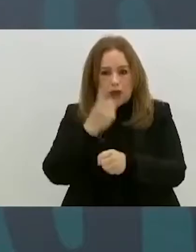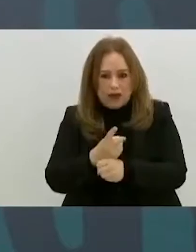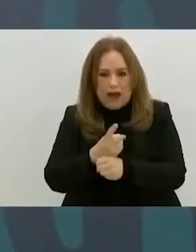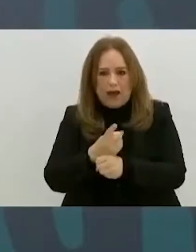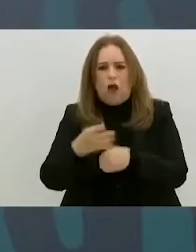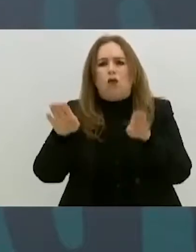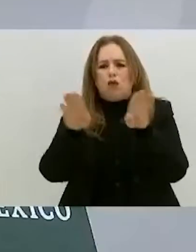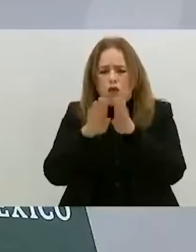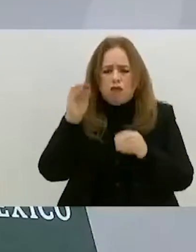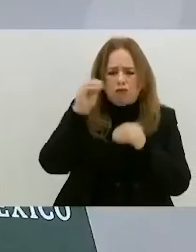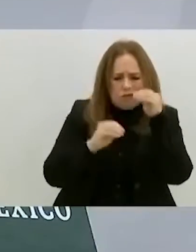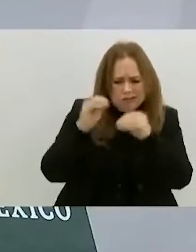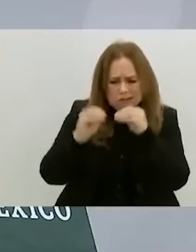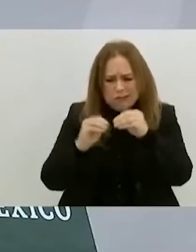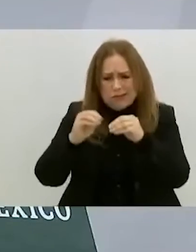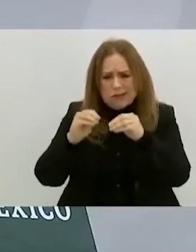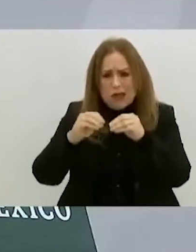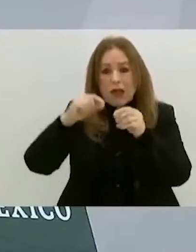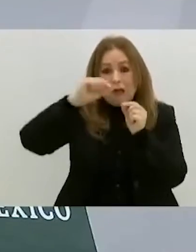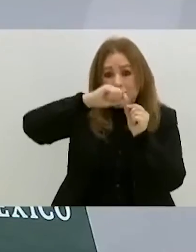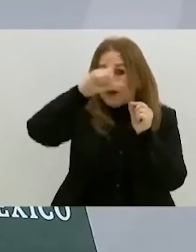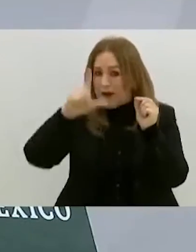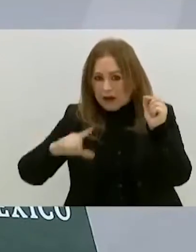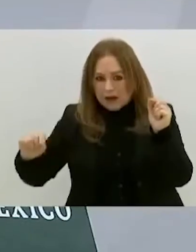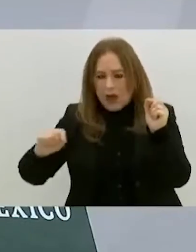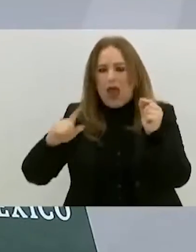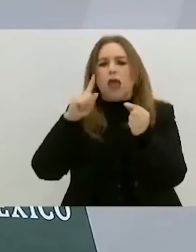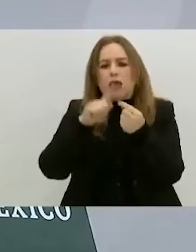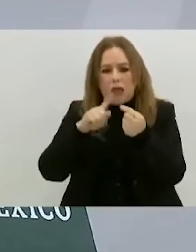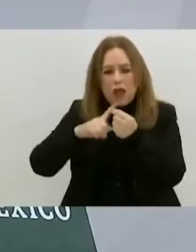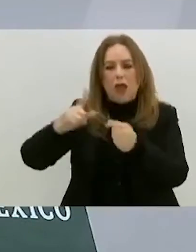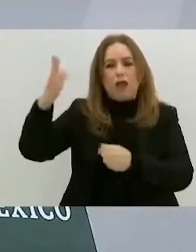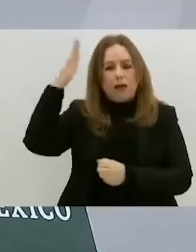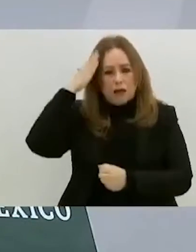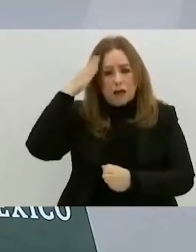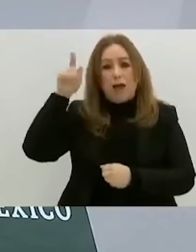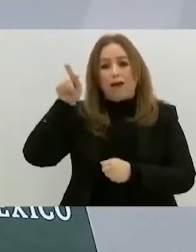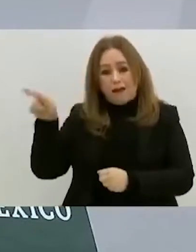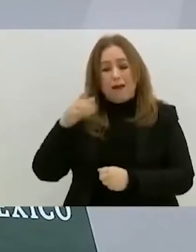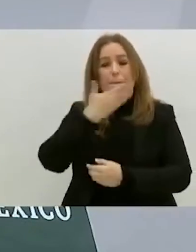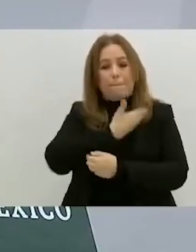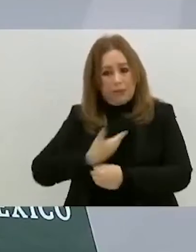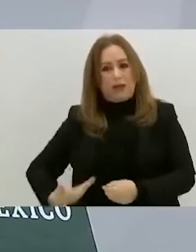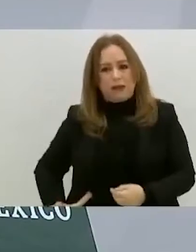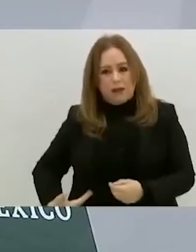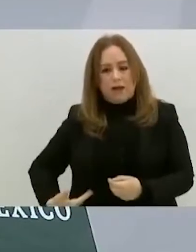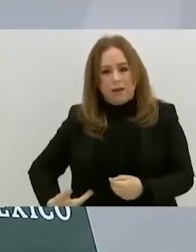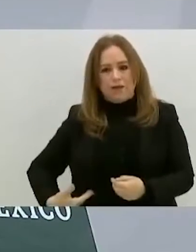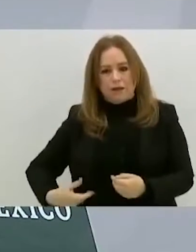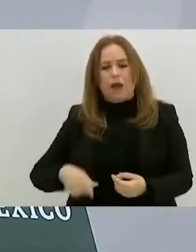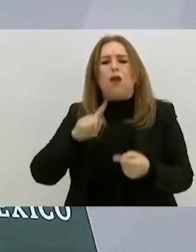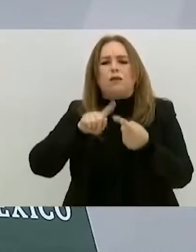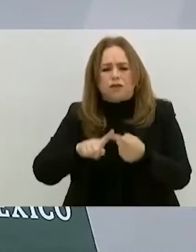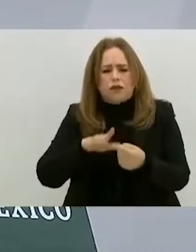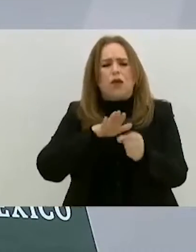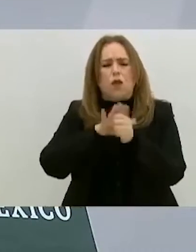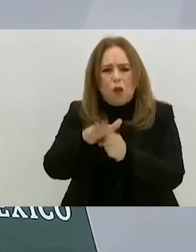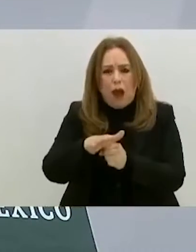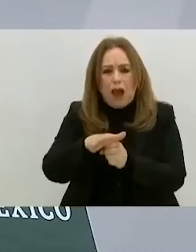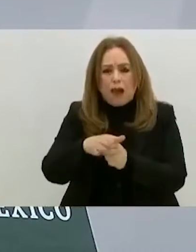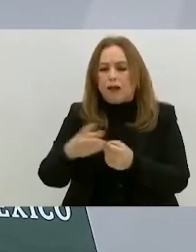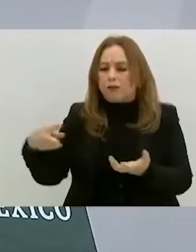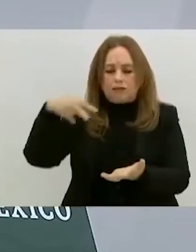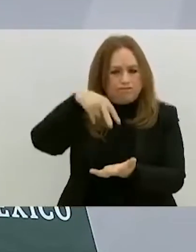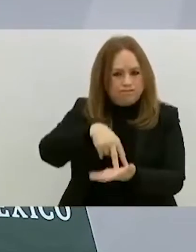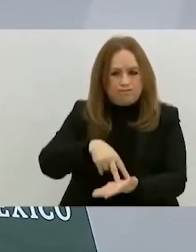.657 homicidios dolosos, los cuales reflejan una baja de 13.5% en comparación con el máximo histórico de 2018,